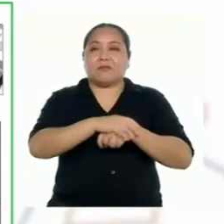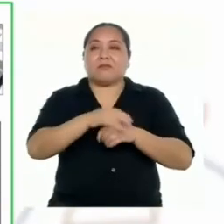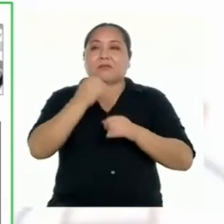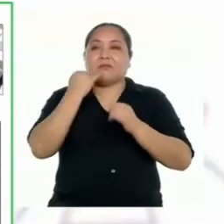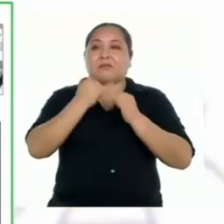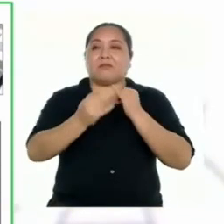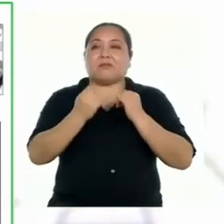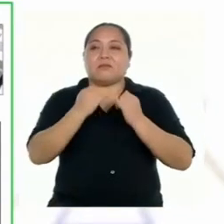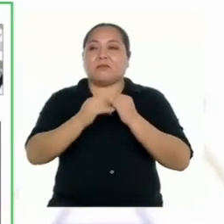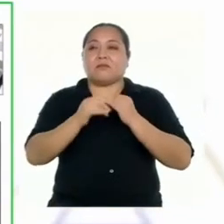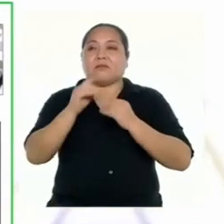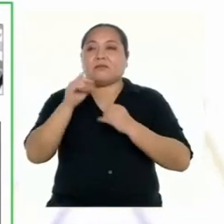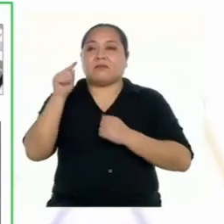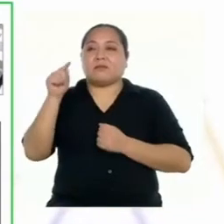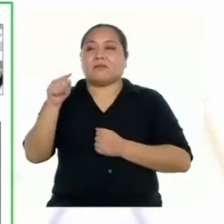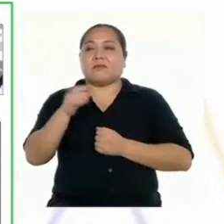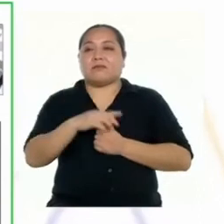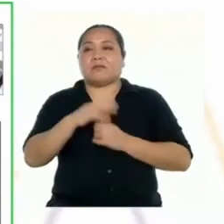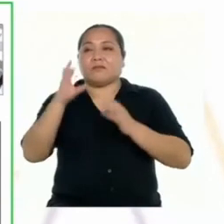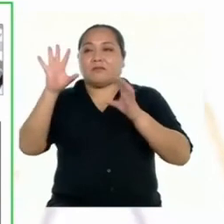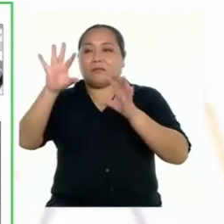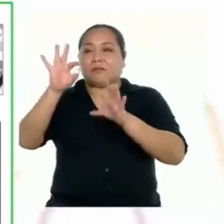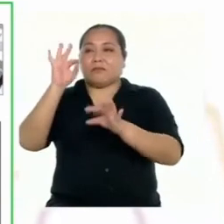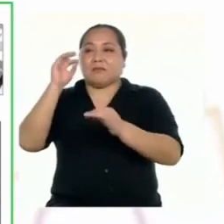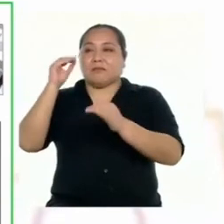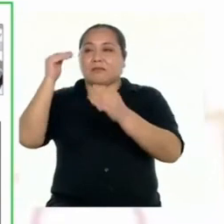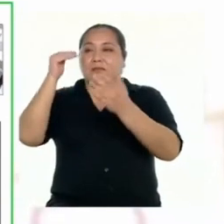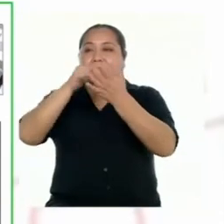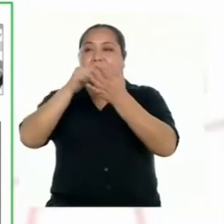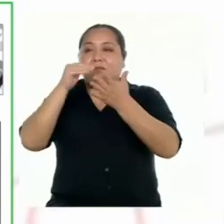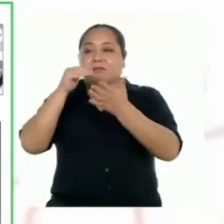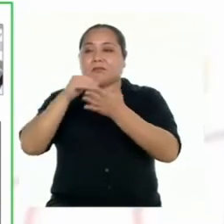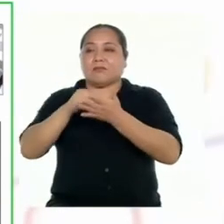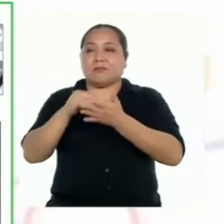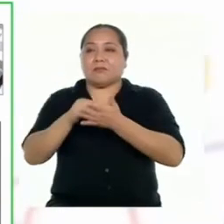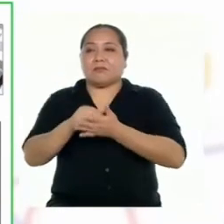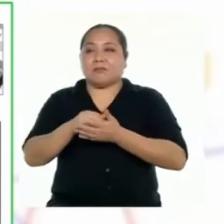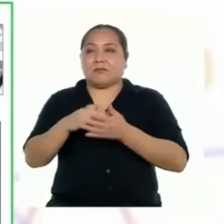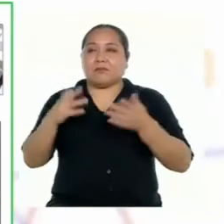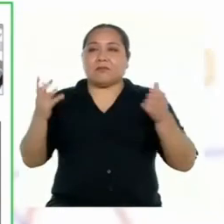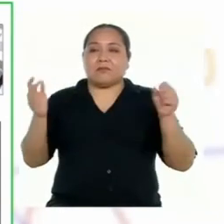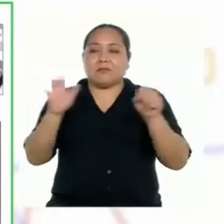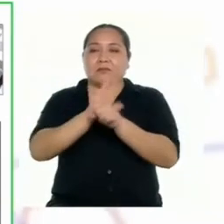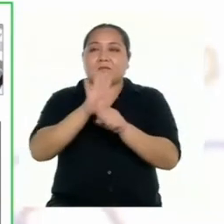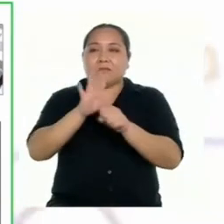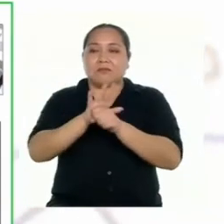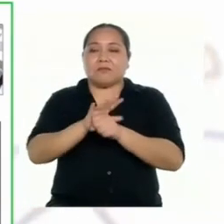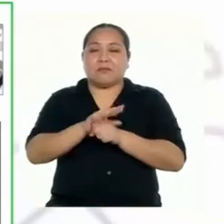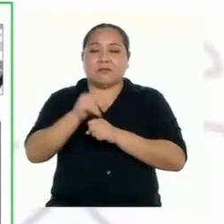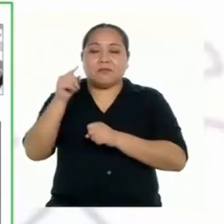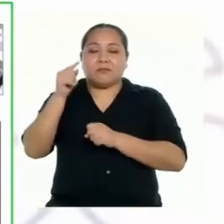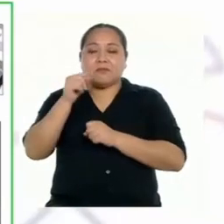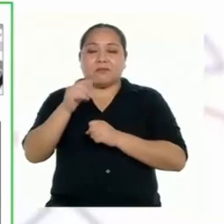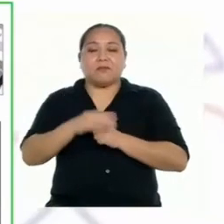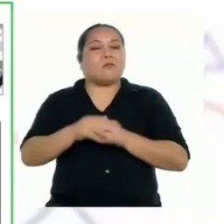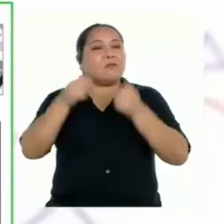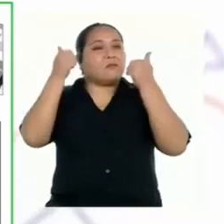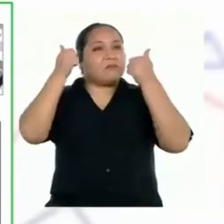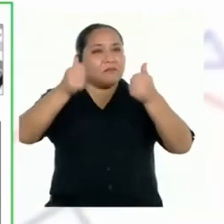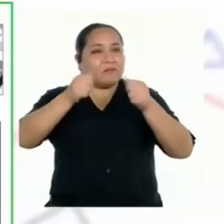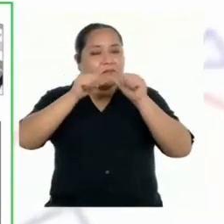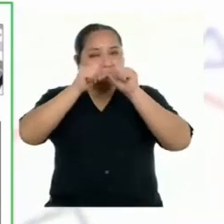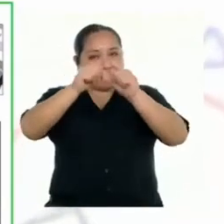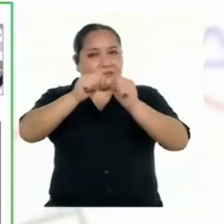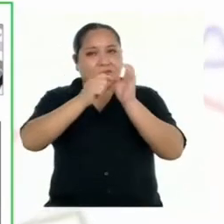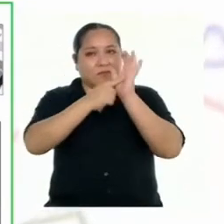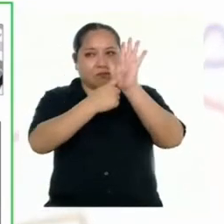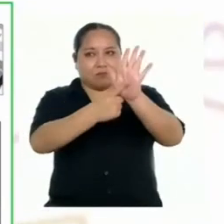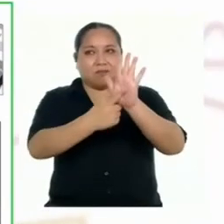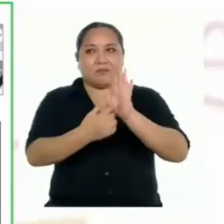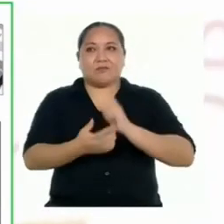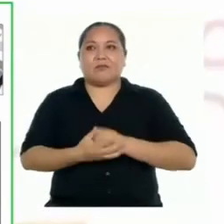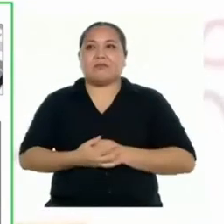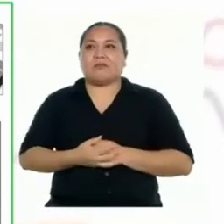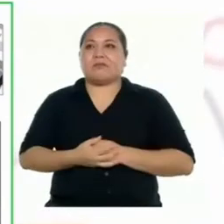las imágenes que has elegido complementan a los textos. Muy bien, continúa con la presentación.